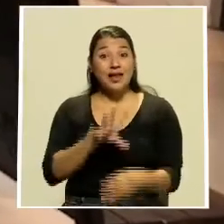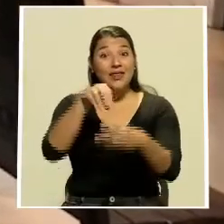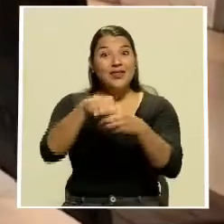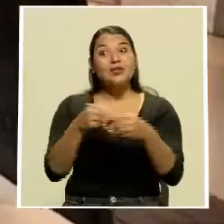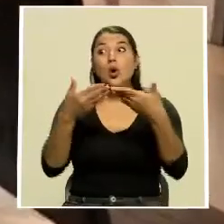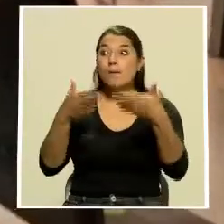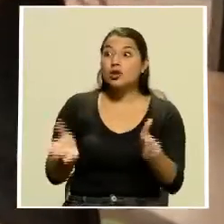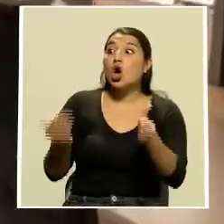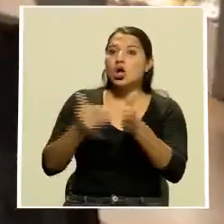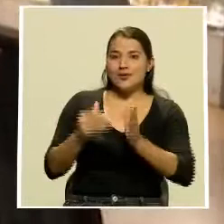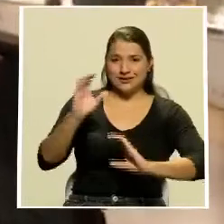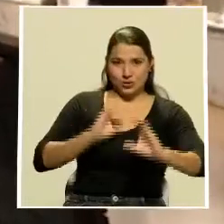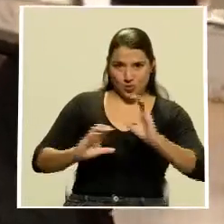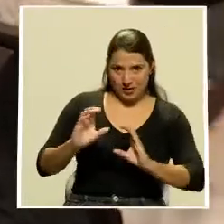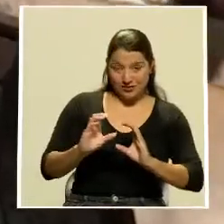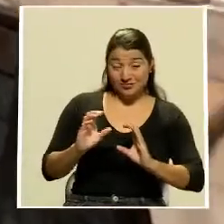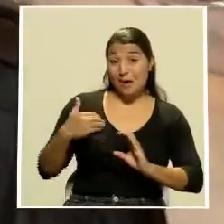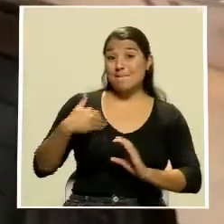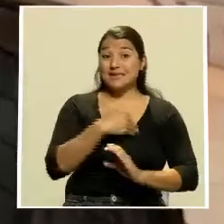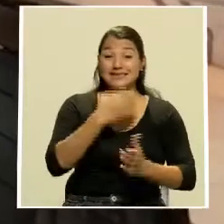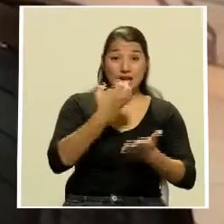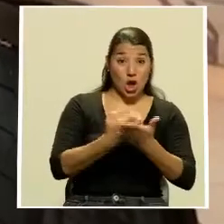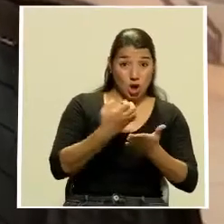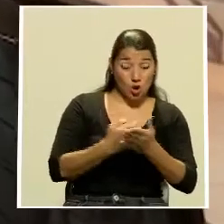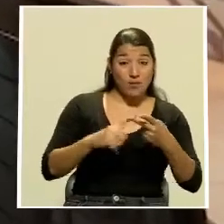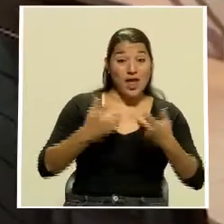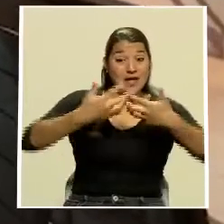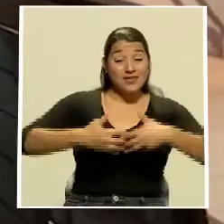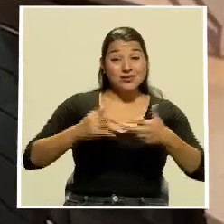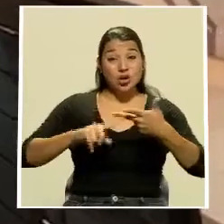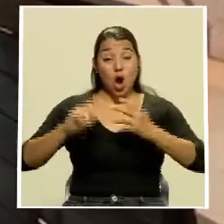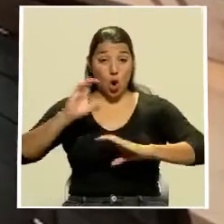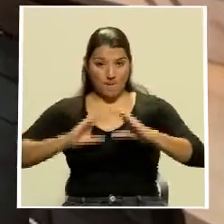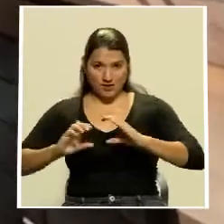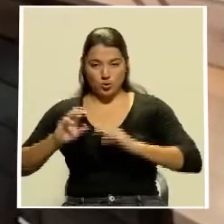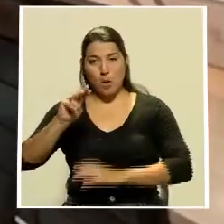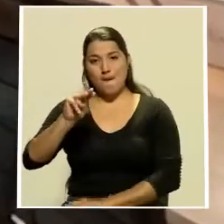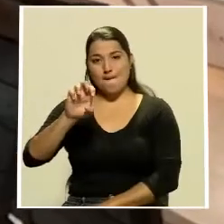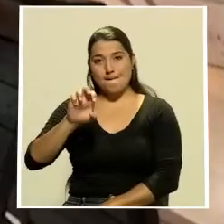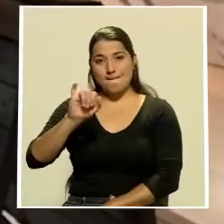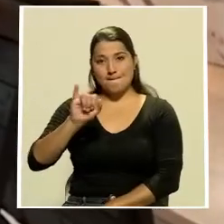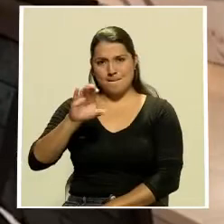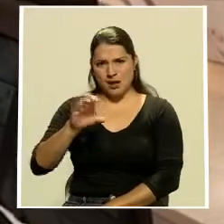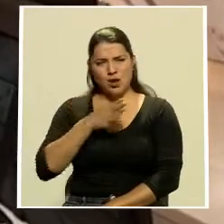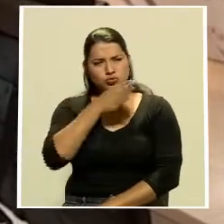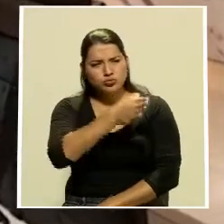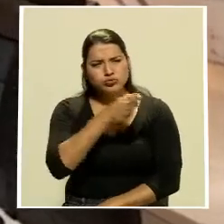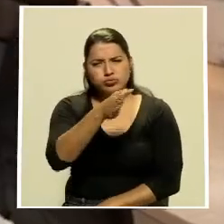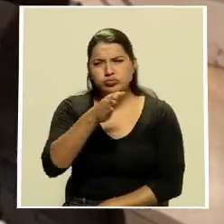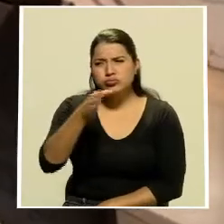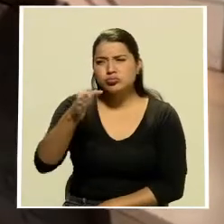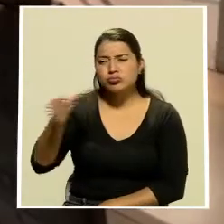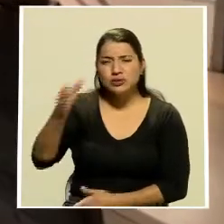reapertura comercial, el Ministerio de Economía, Industria y Comercio, MEIC, ha realizado giras con el fin de acompañar a los